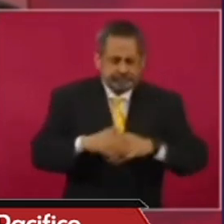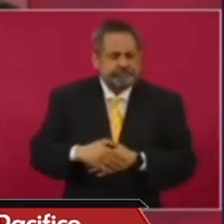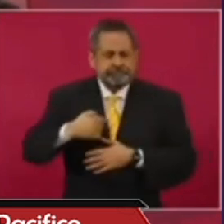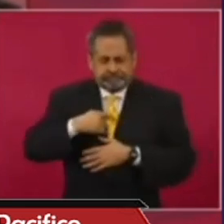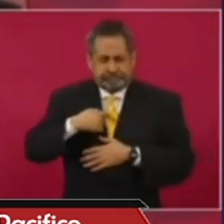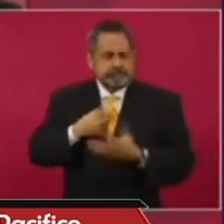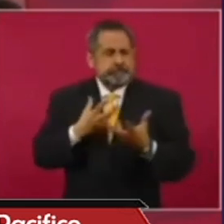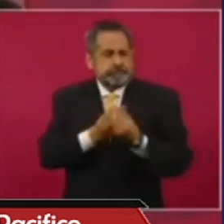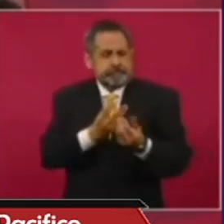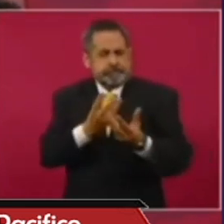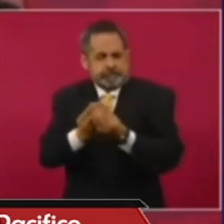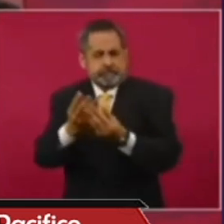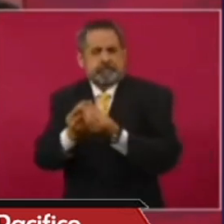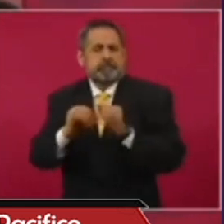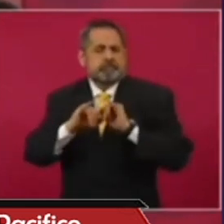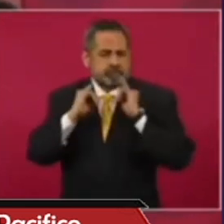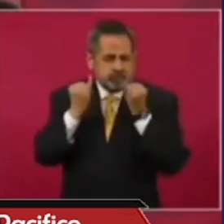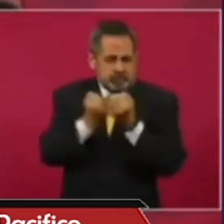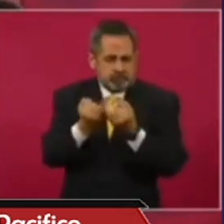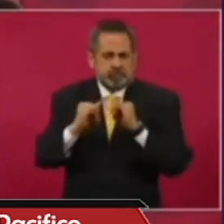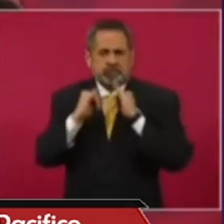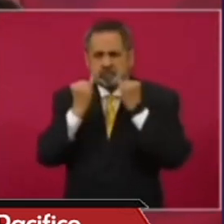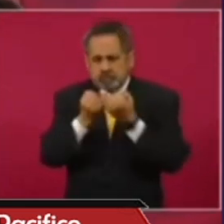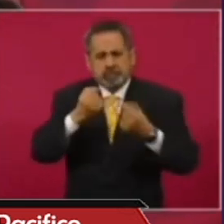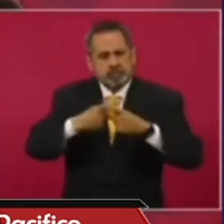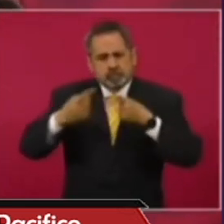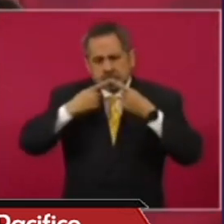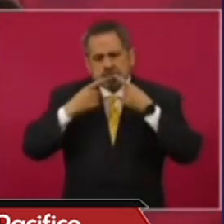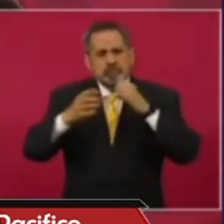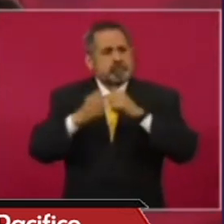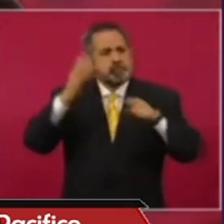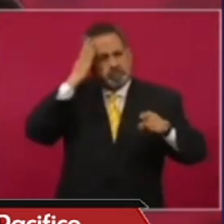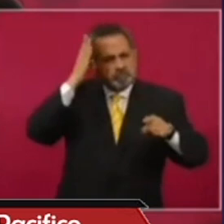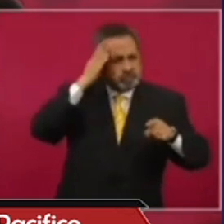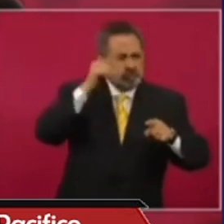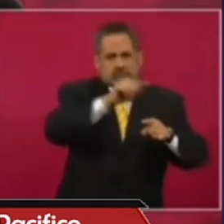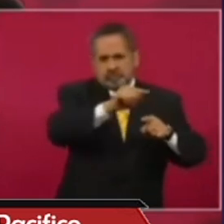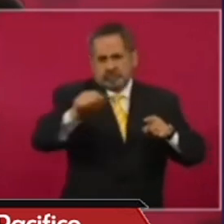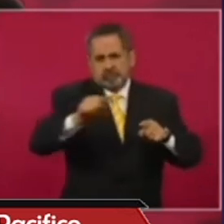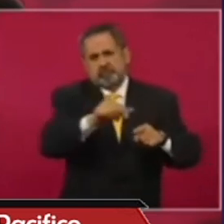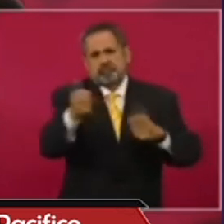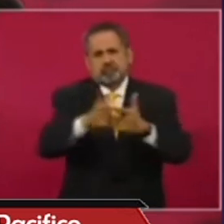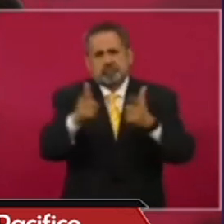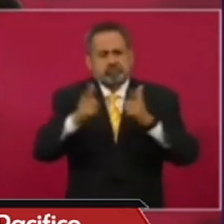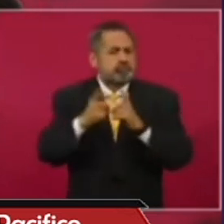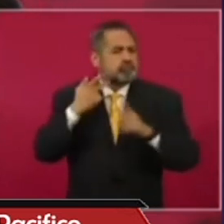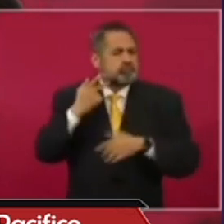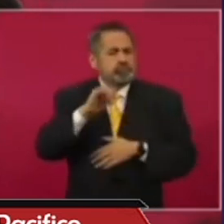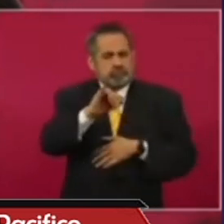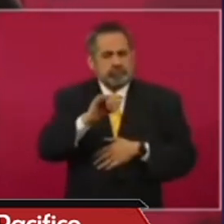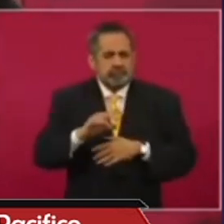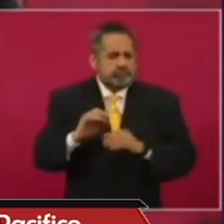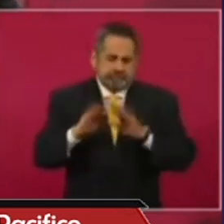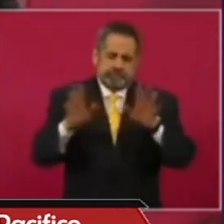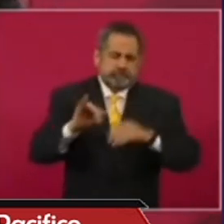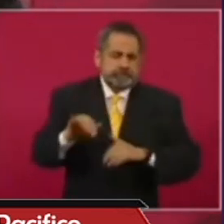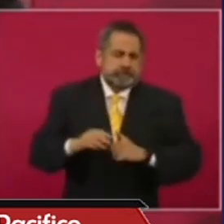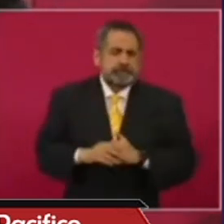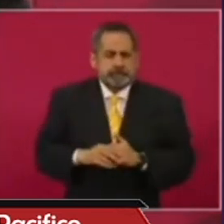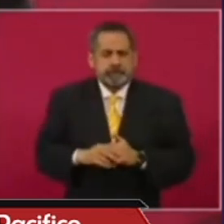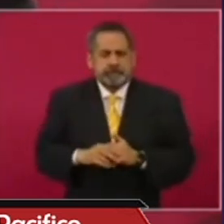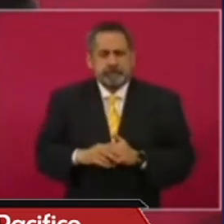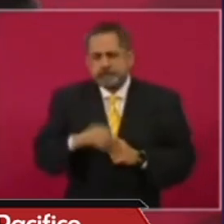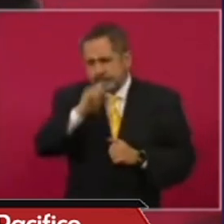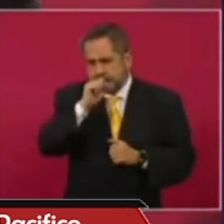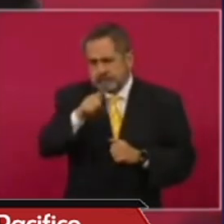reunido, he tenido oportunidad de reunirme, de conversar con dirigentes de otros partidos políticos, desde luego que sí, y